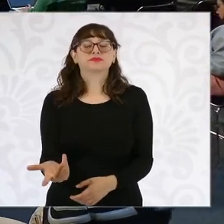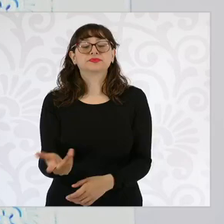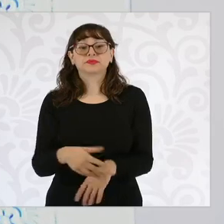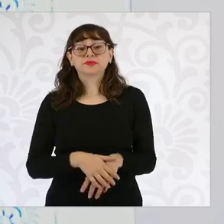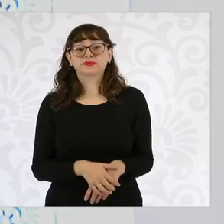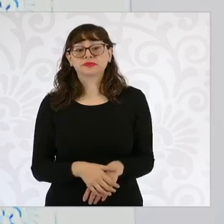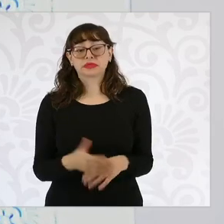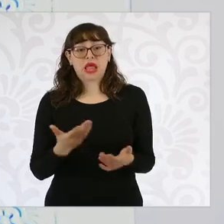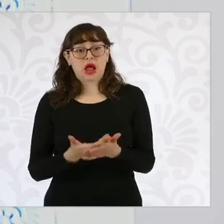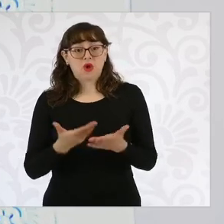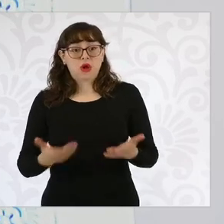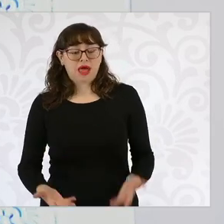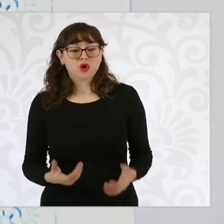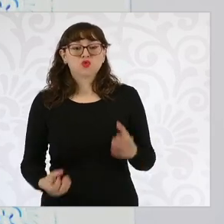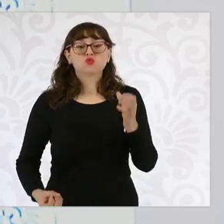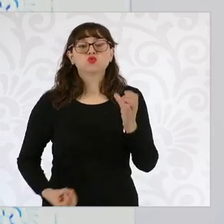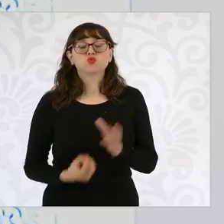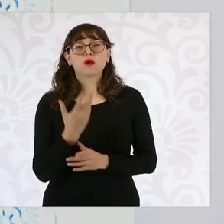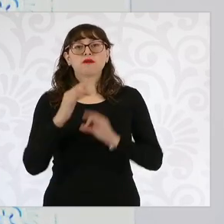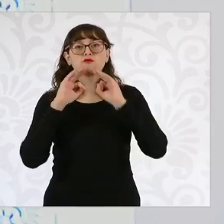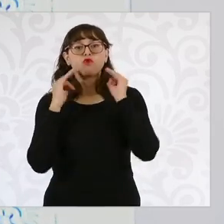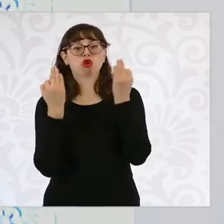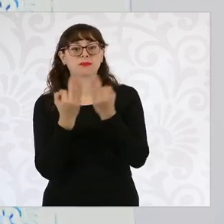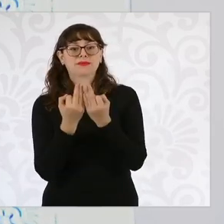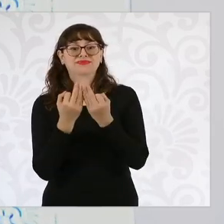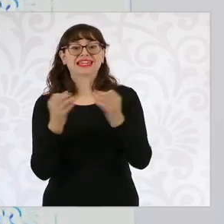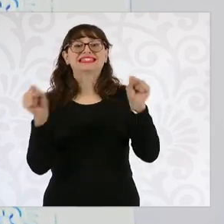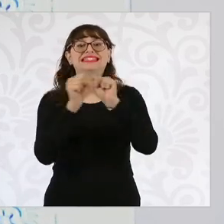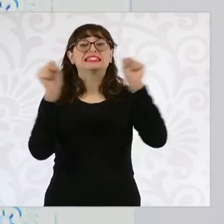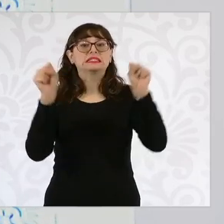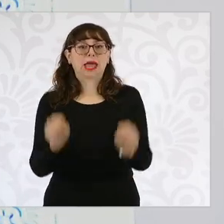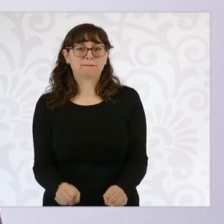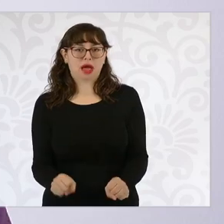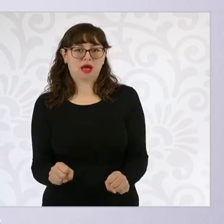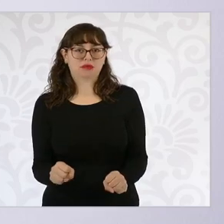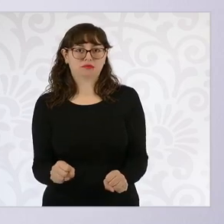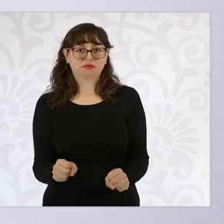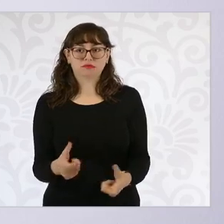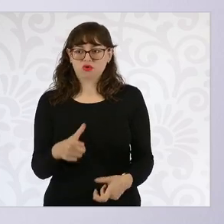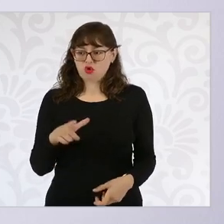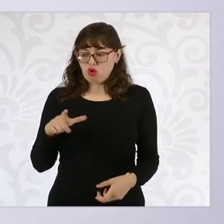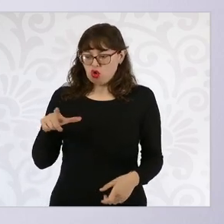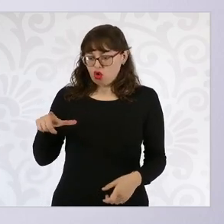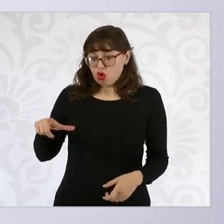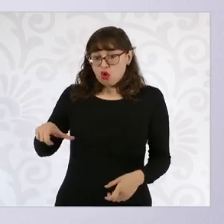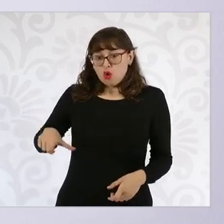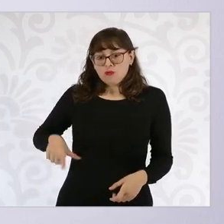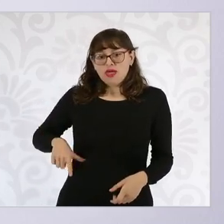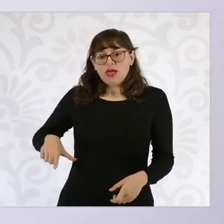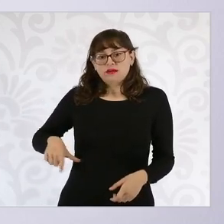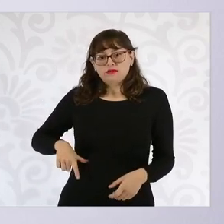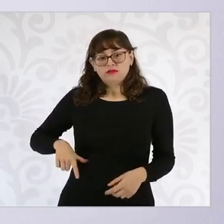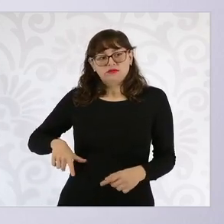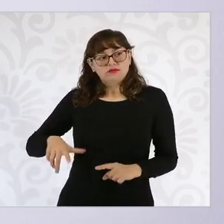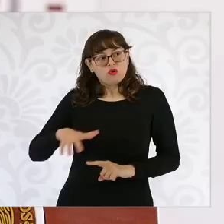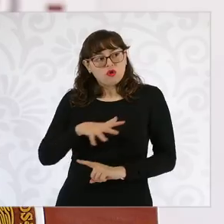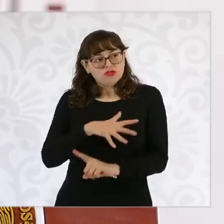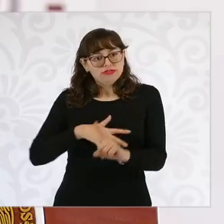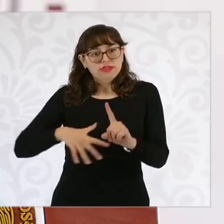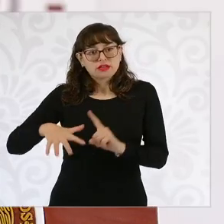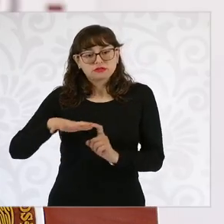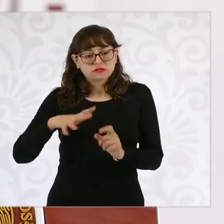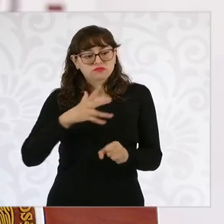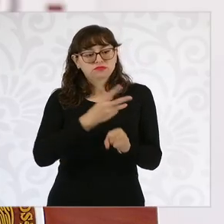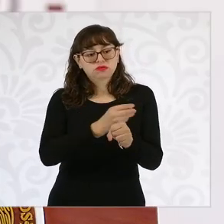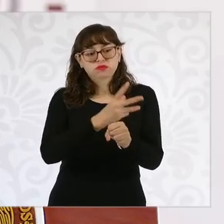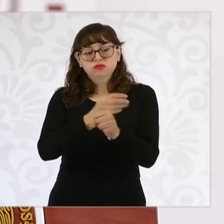cuidados lo que busca es que el Estado pase también a generar las condiciones para que las mujeres podamos